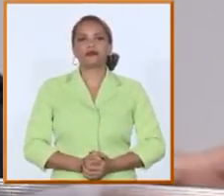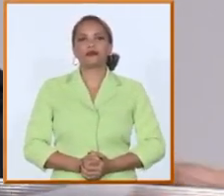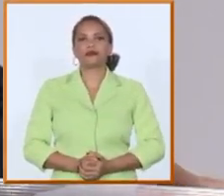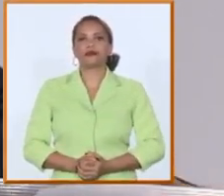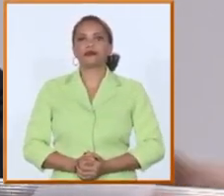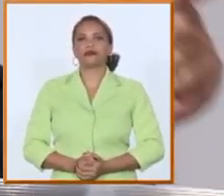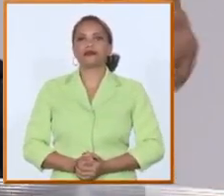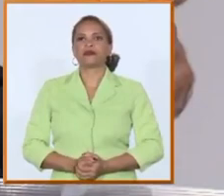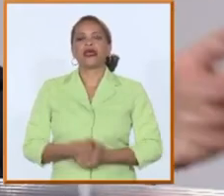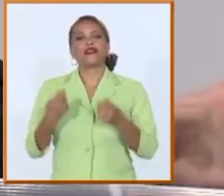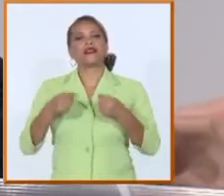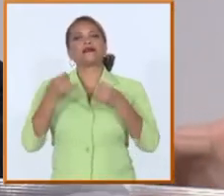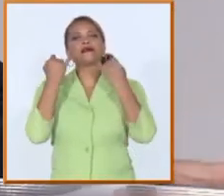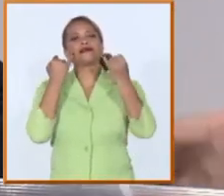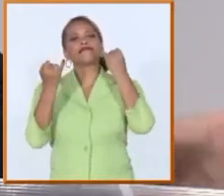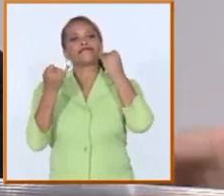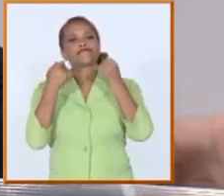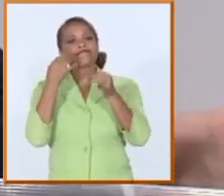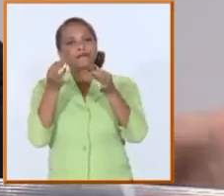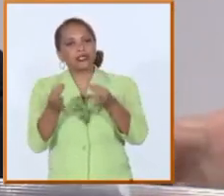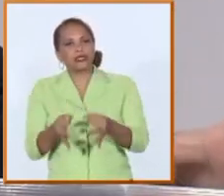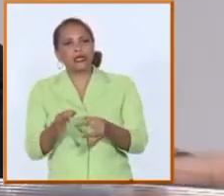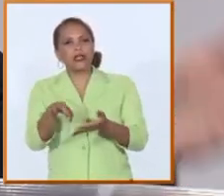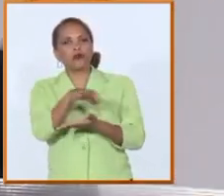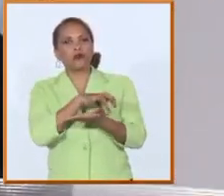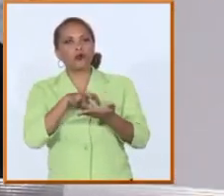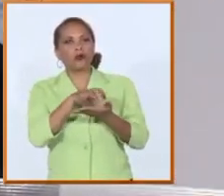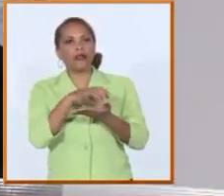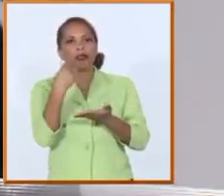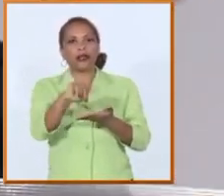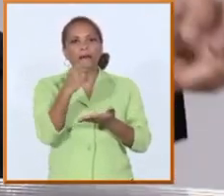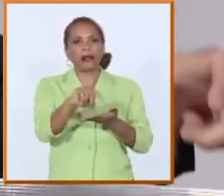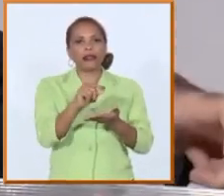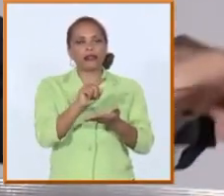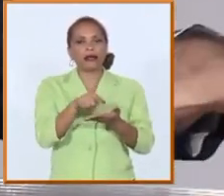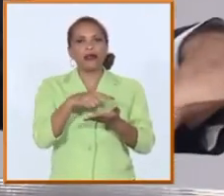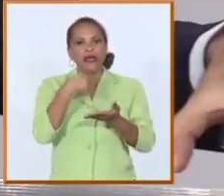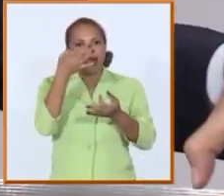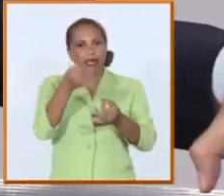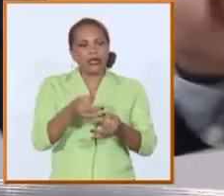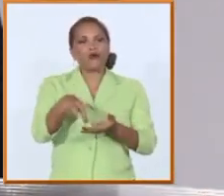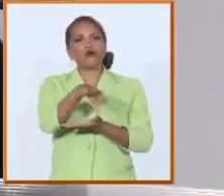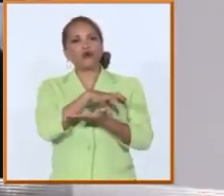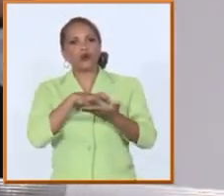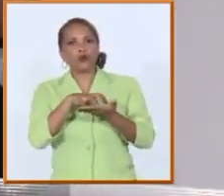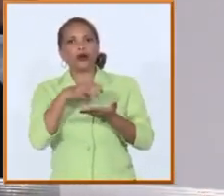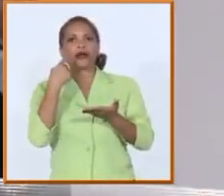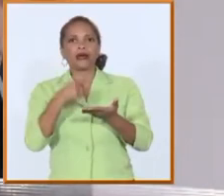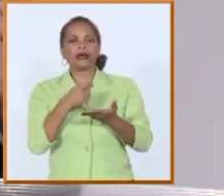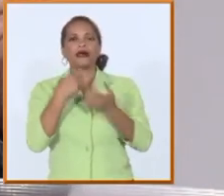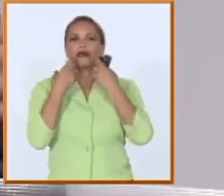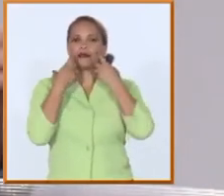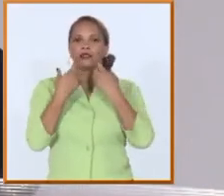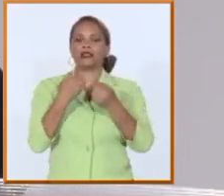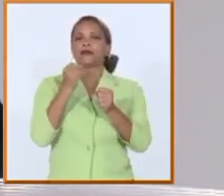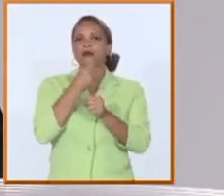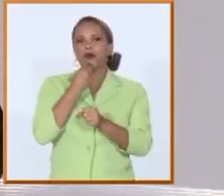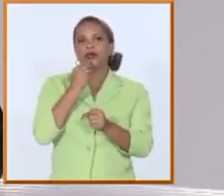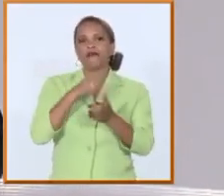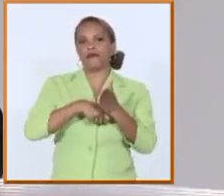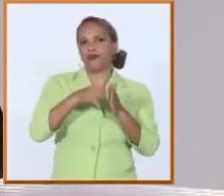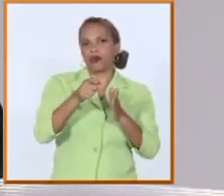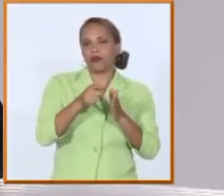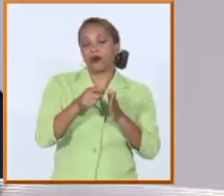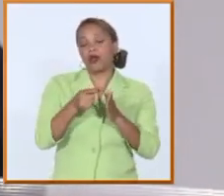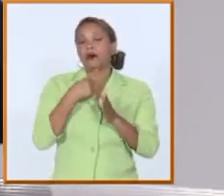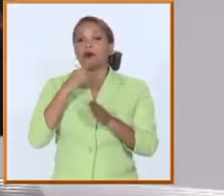identificar si realmente el lugar donde va a ser ubicado el estudiante es un lugar donde él tiene cabida porque muchas veces la demanda se hace en